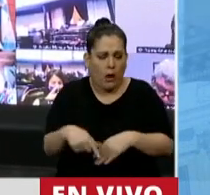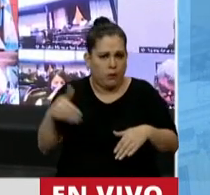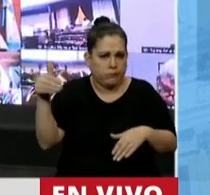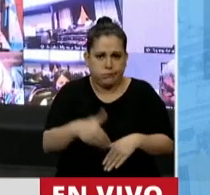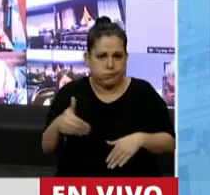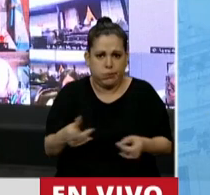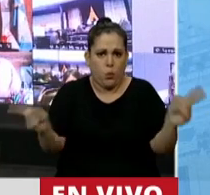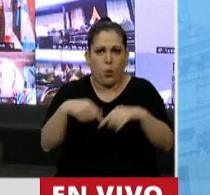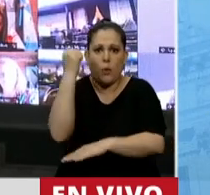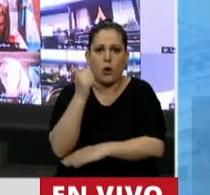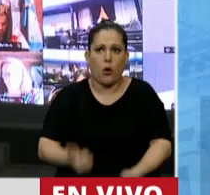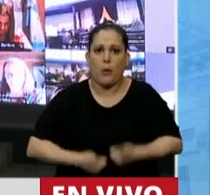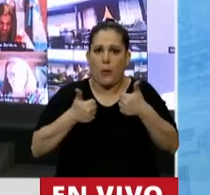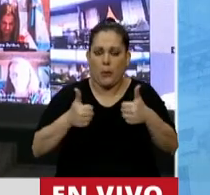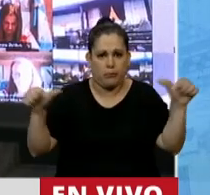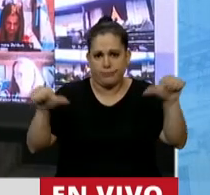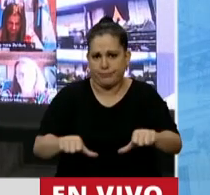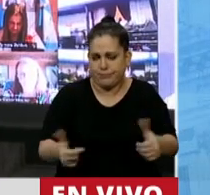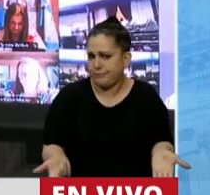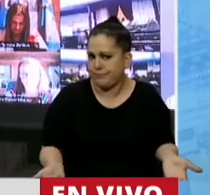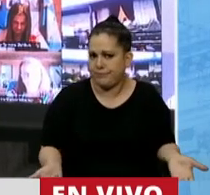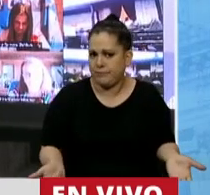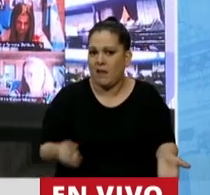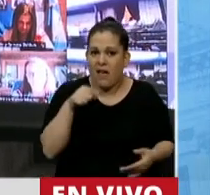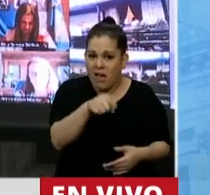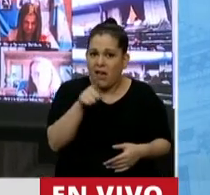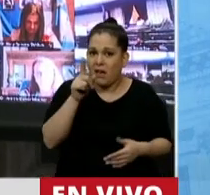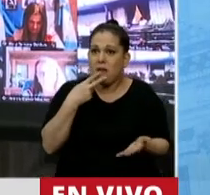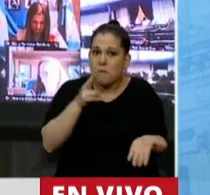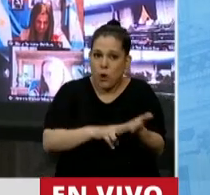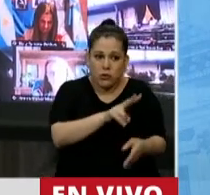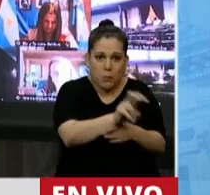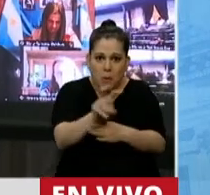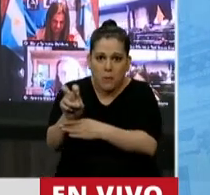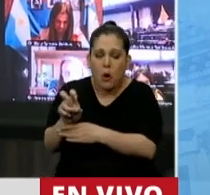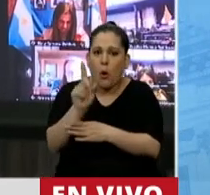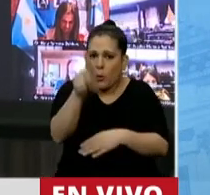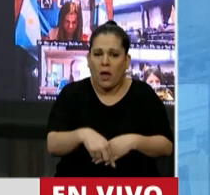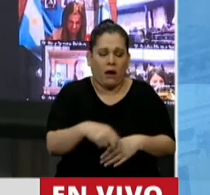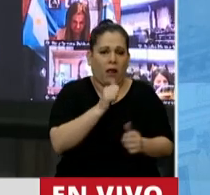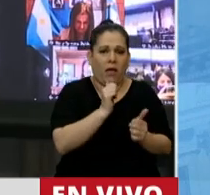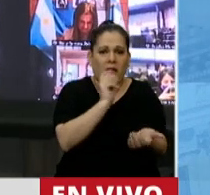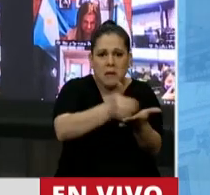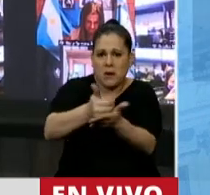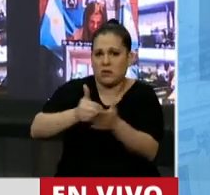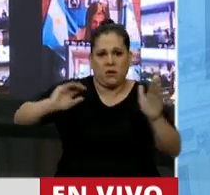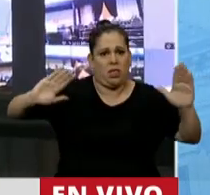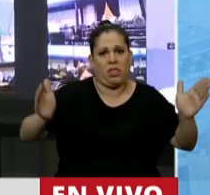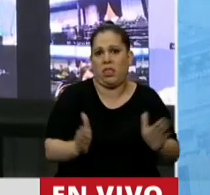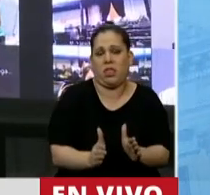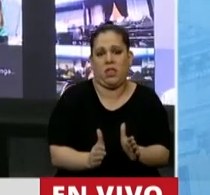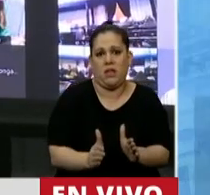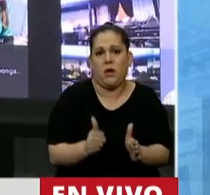absolutamente nada. Seguirá espantando inversiones esas que tanto necesitamos los argentinos.